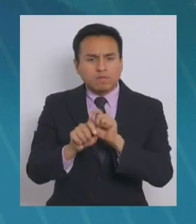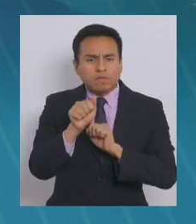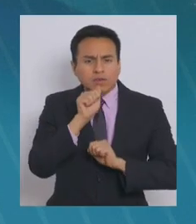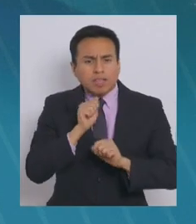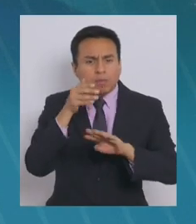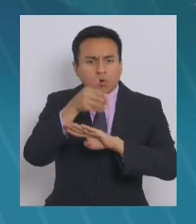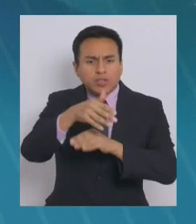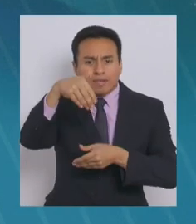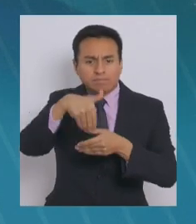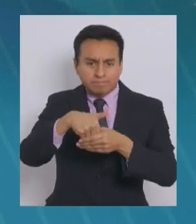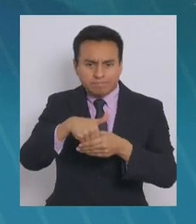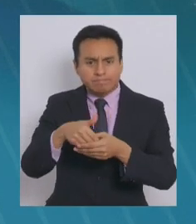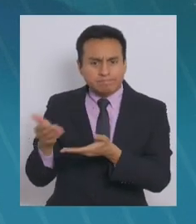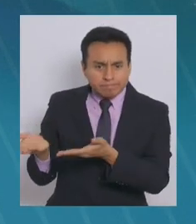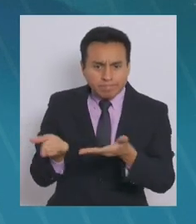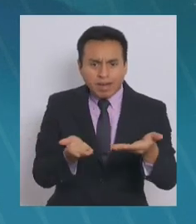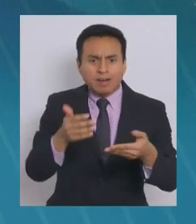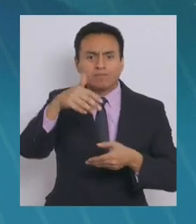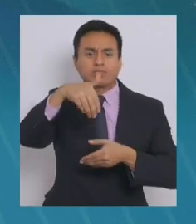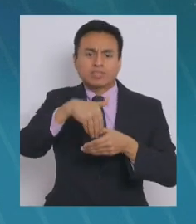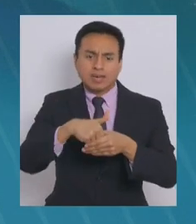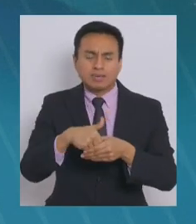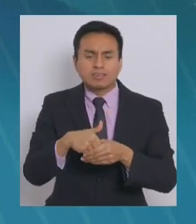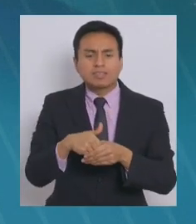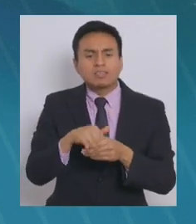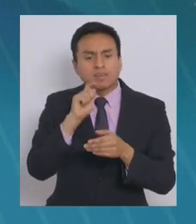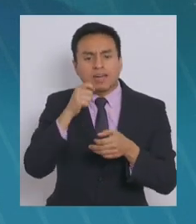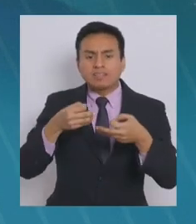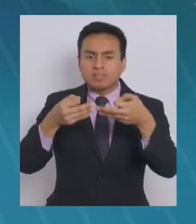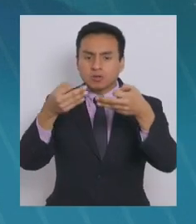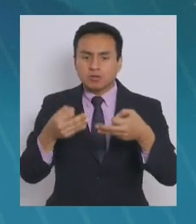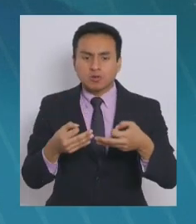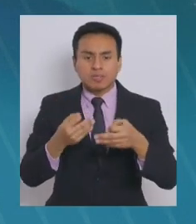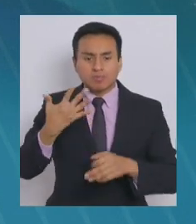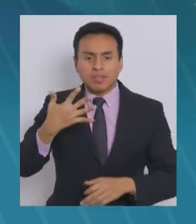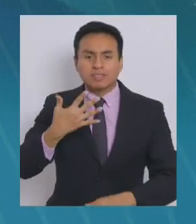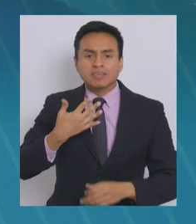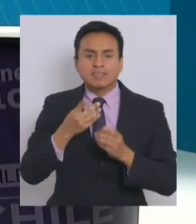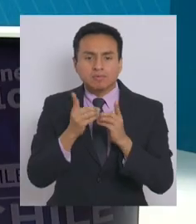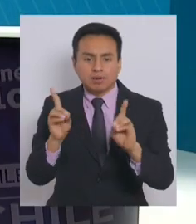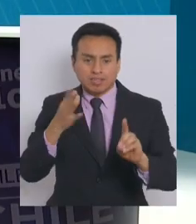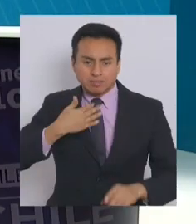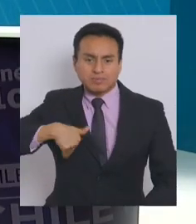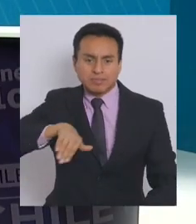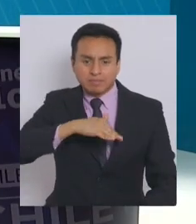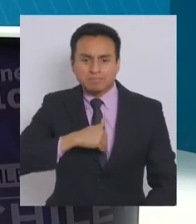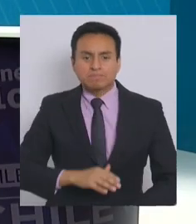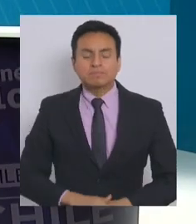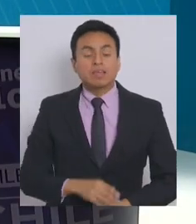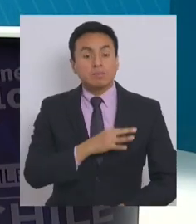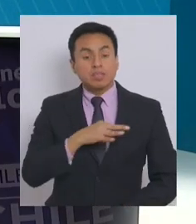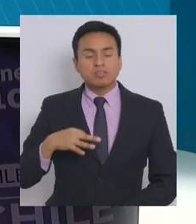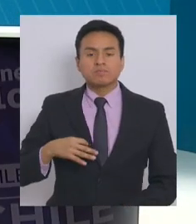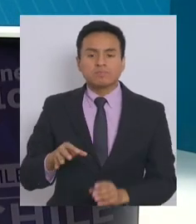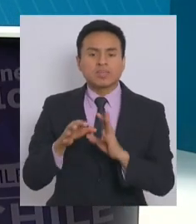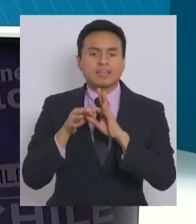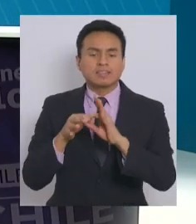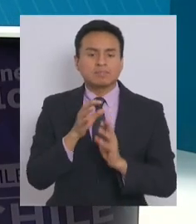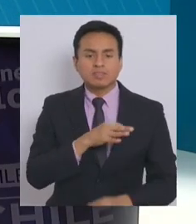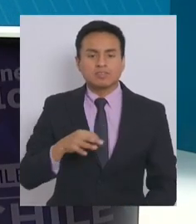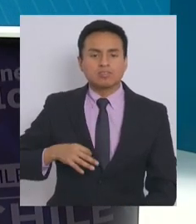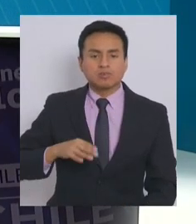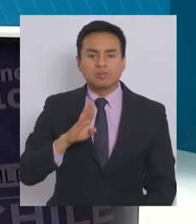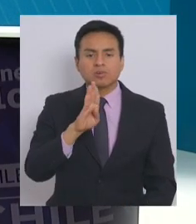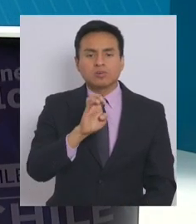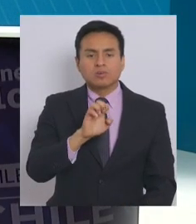han a votar, que vayan. Que vayan a hacerlo porque es seguro y es importante para nuestra democracia. Ministro. Muchas gracias, ministro